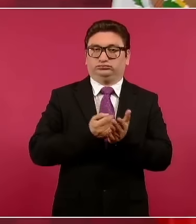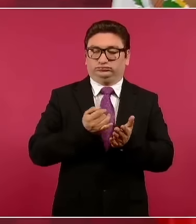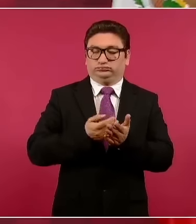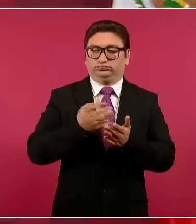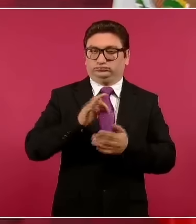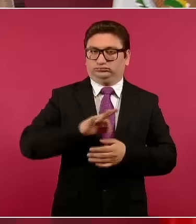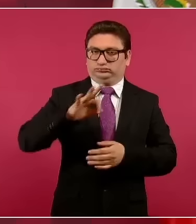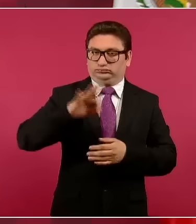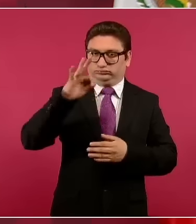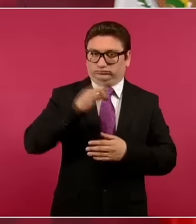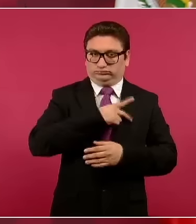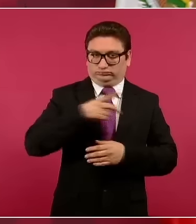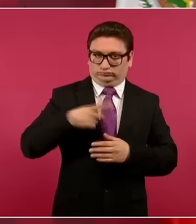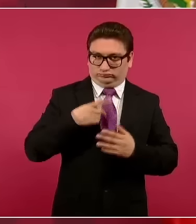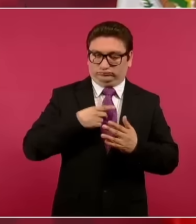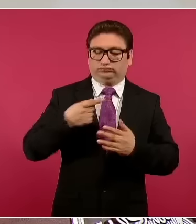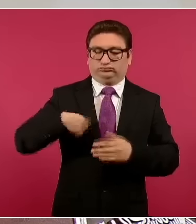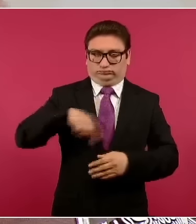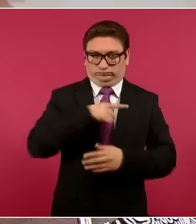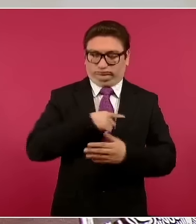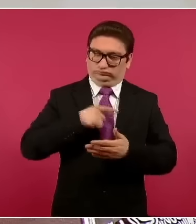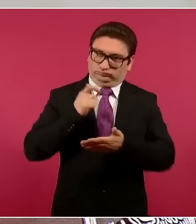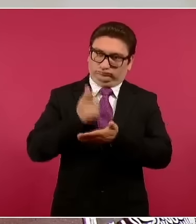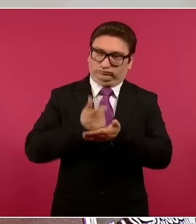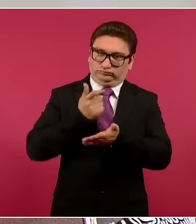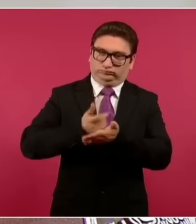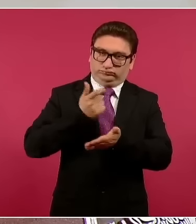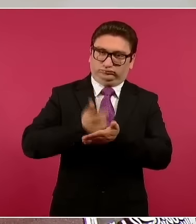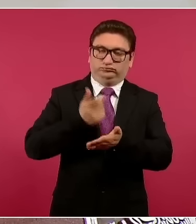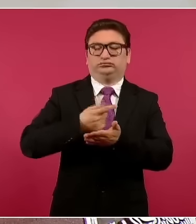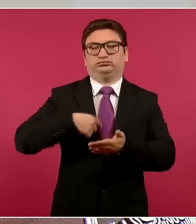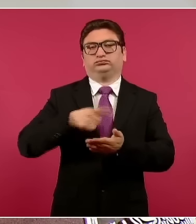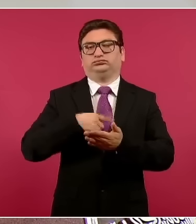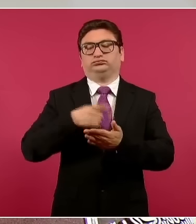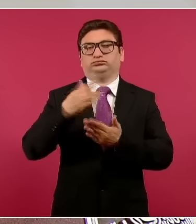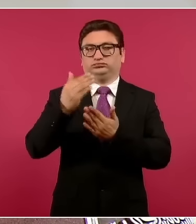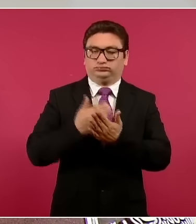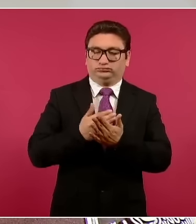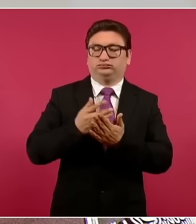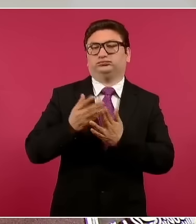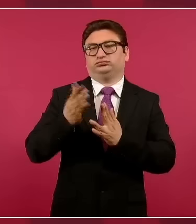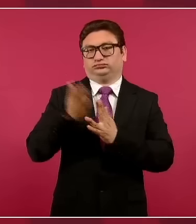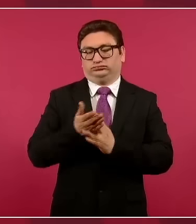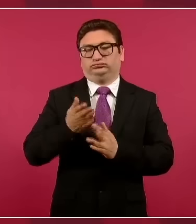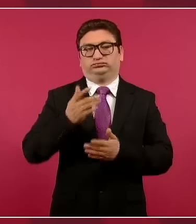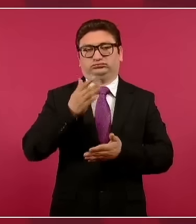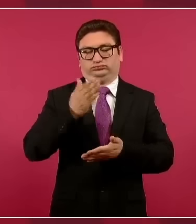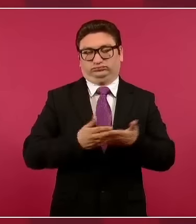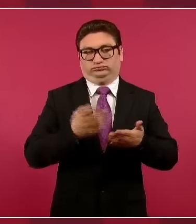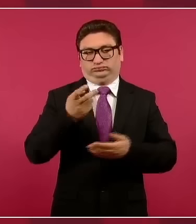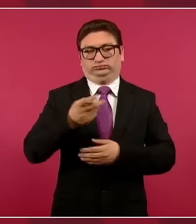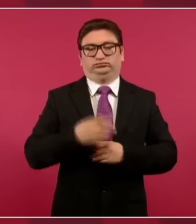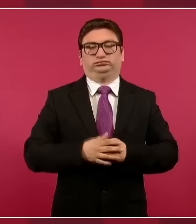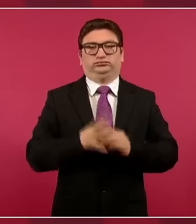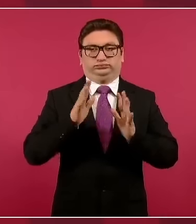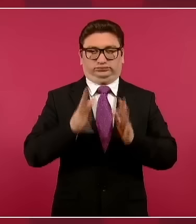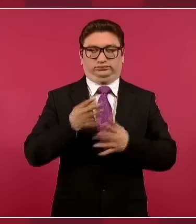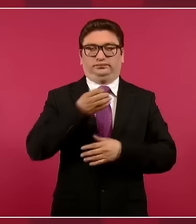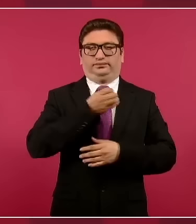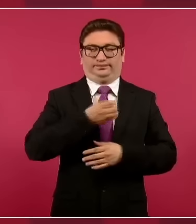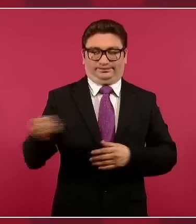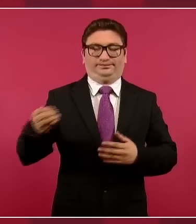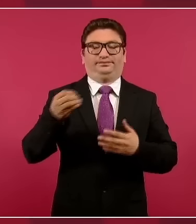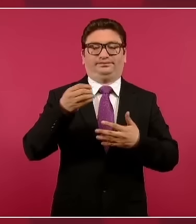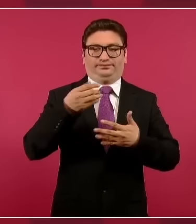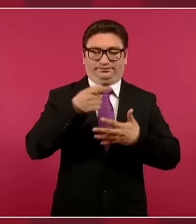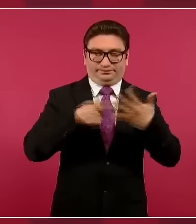de lo que nosotros pagamos cuando entramos al gobierno. Ya reestructuramos deuda